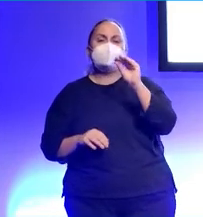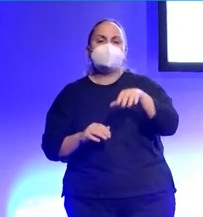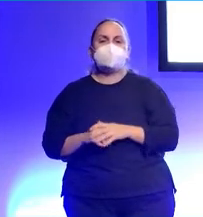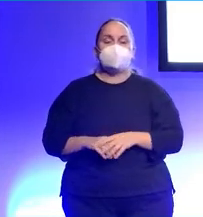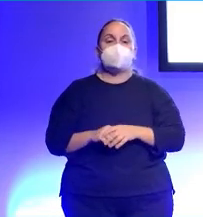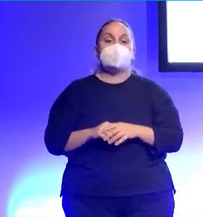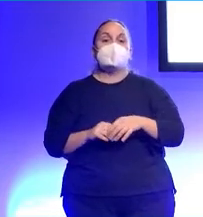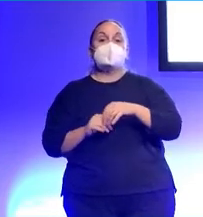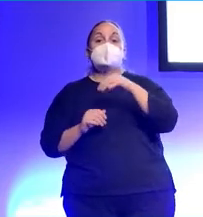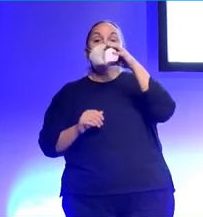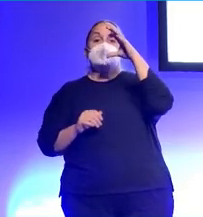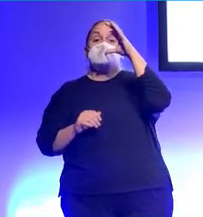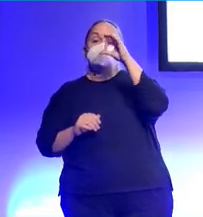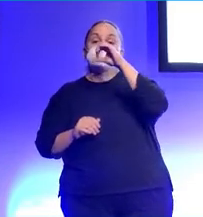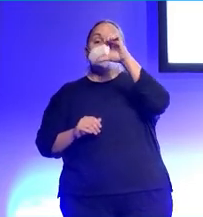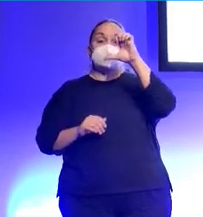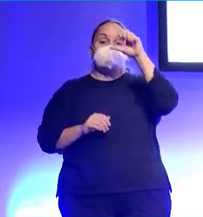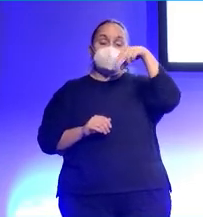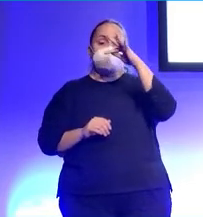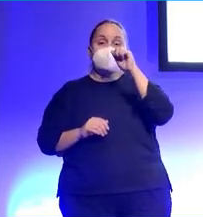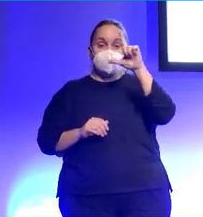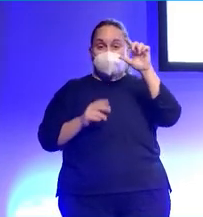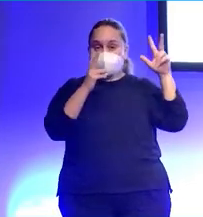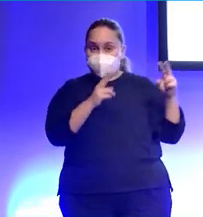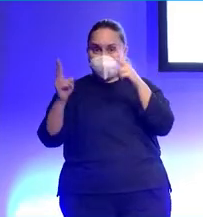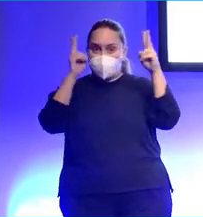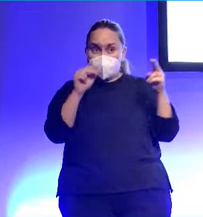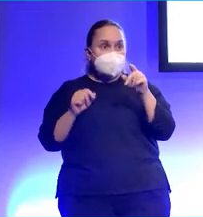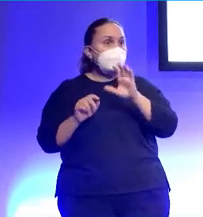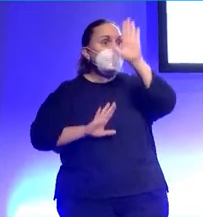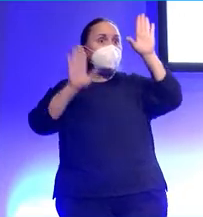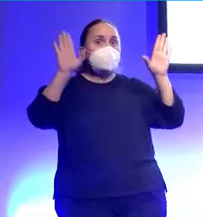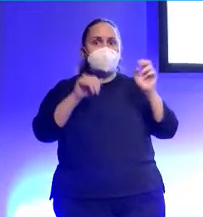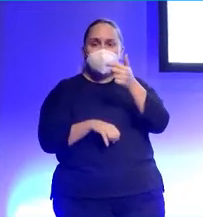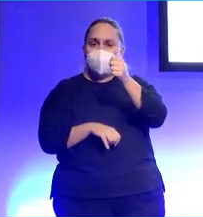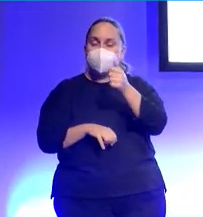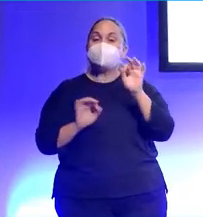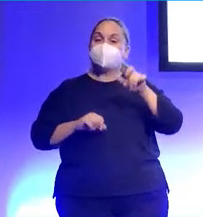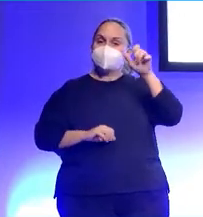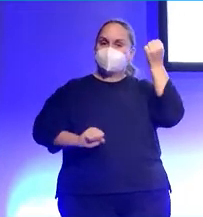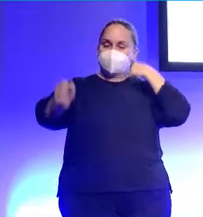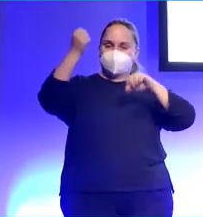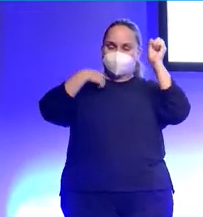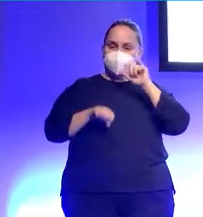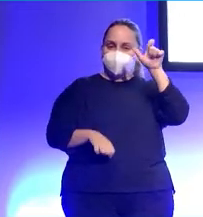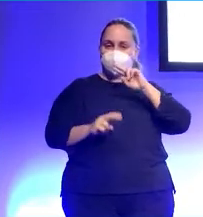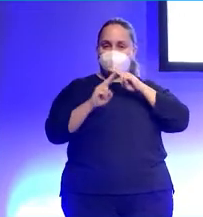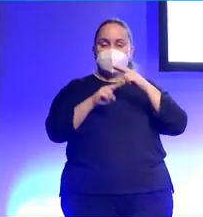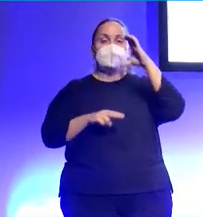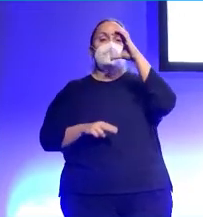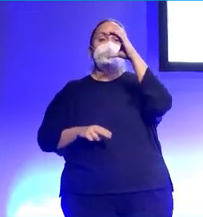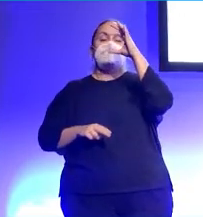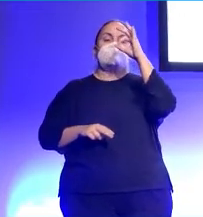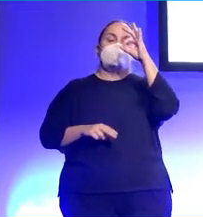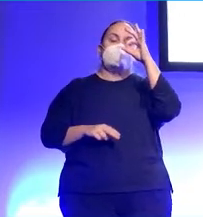Mano arriba. Poca gente ha visto Seinfeld para la gran serie que es. Hay un personaje de Dios Constanza, hay un episodio en que decide hacer todo exactamente